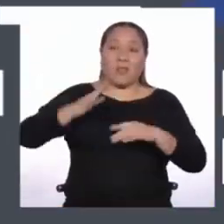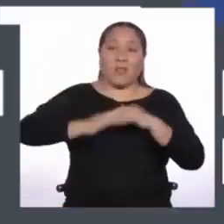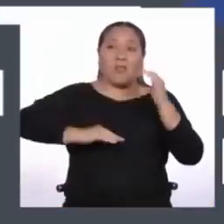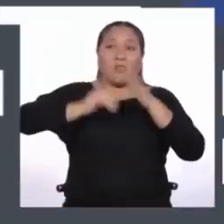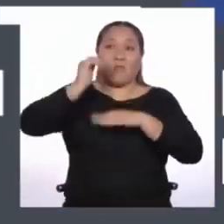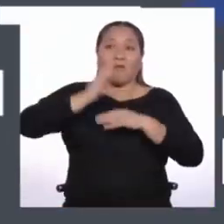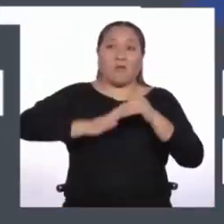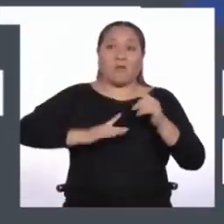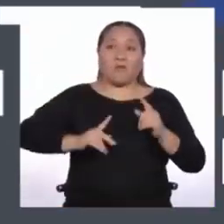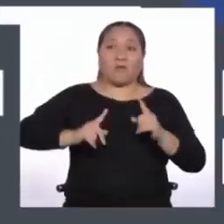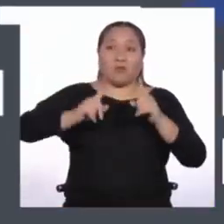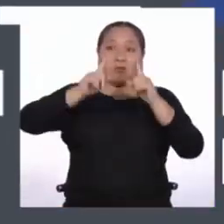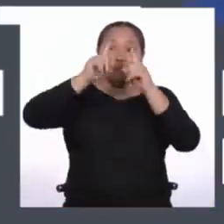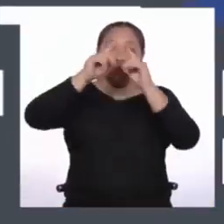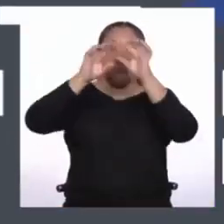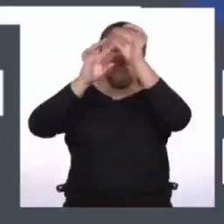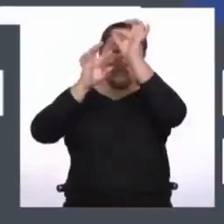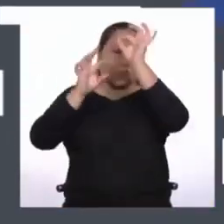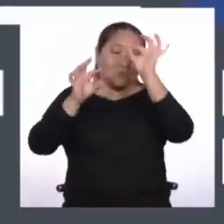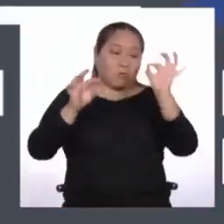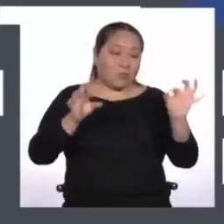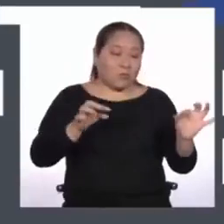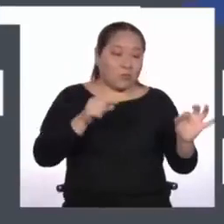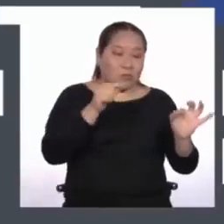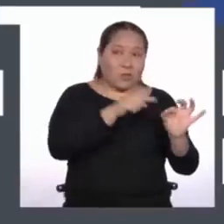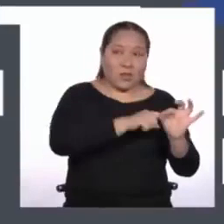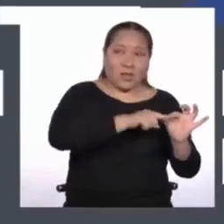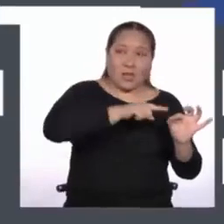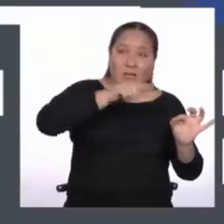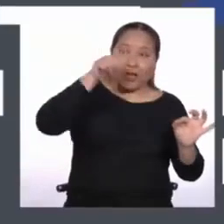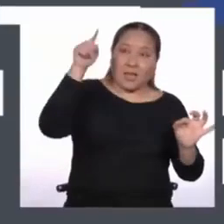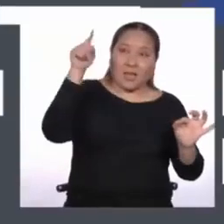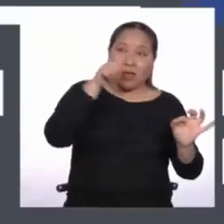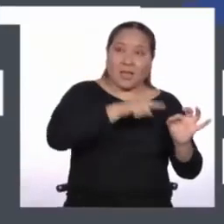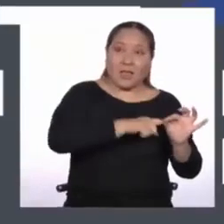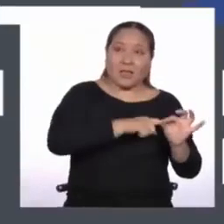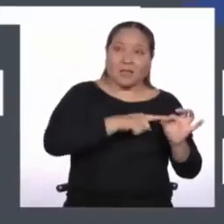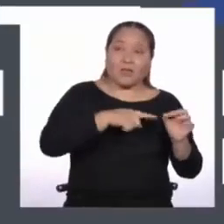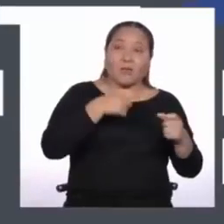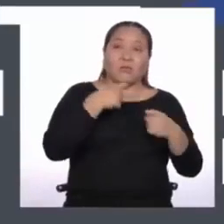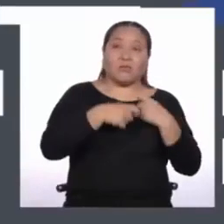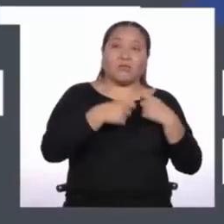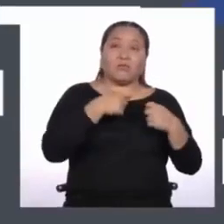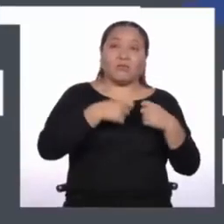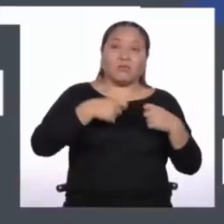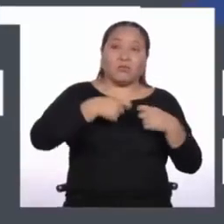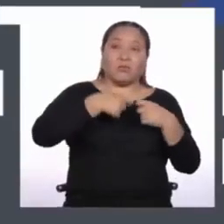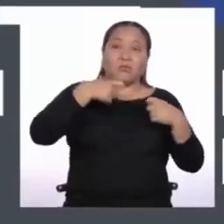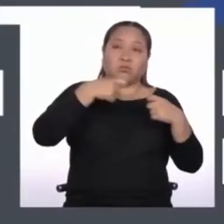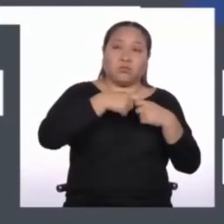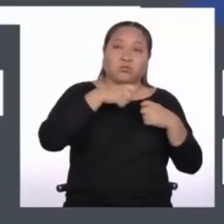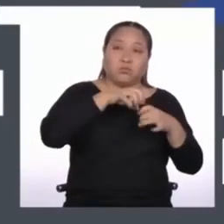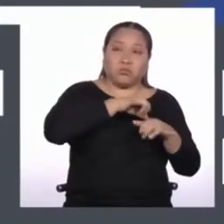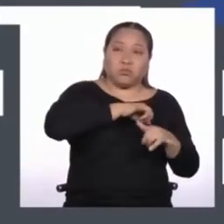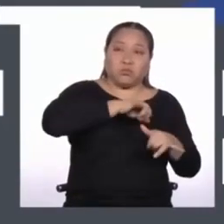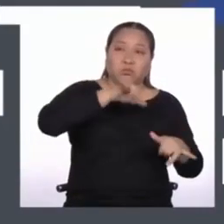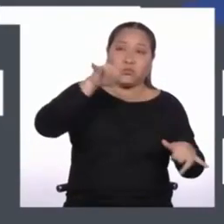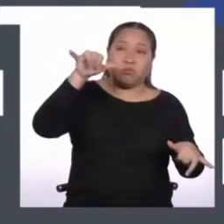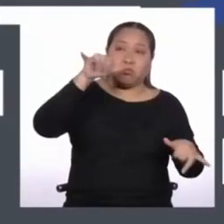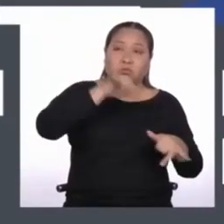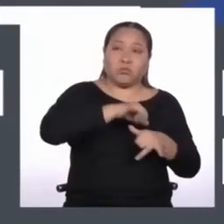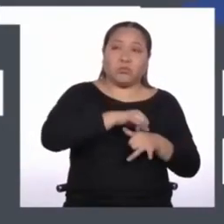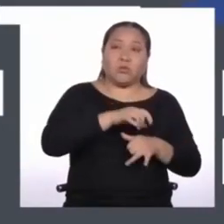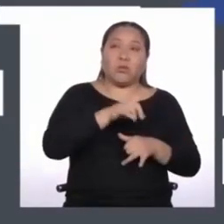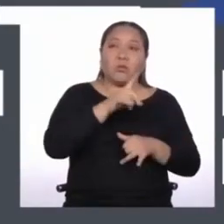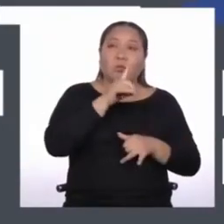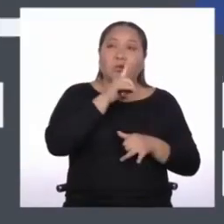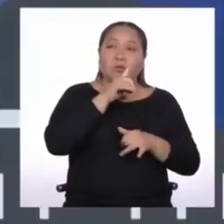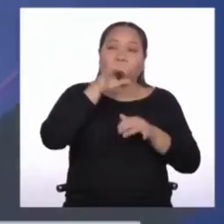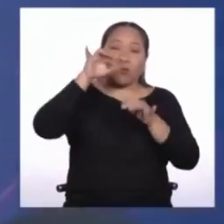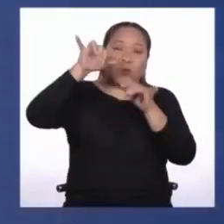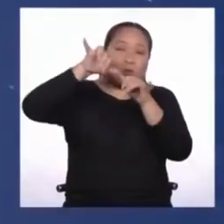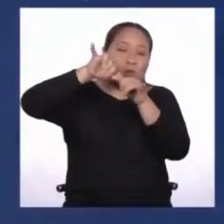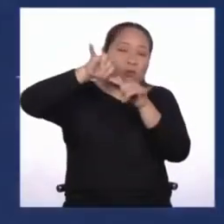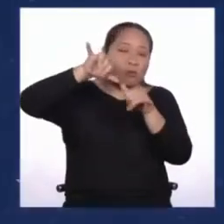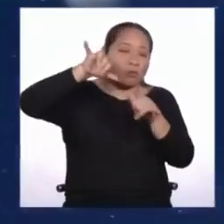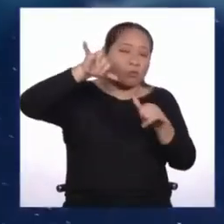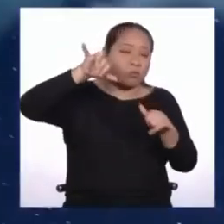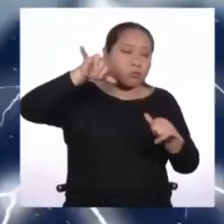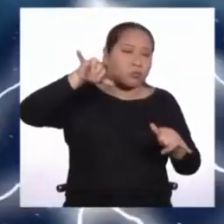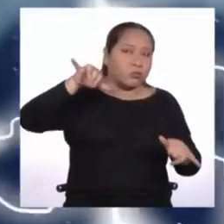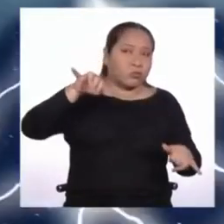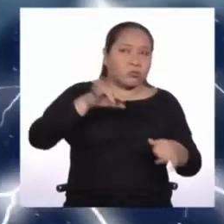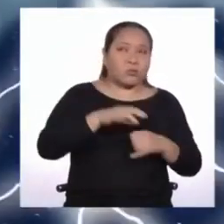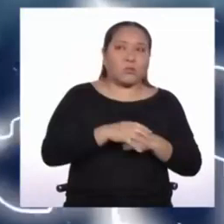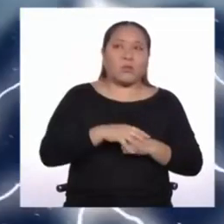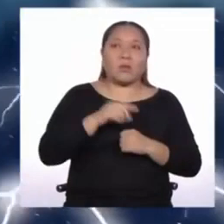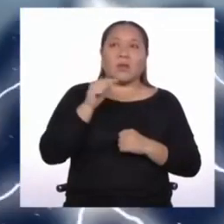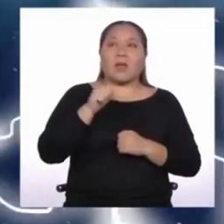y se conectaba al suelo, la carga eléctrica del rayo se descargaba rápidamente y de forma silenciosa, sin causar estragos. Es así